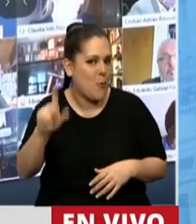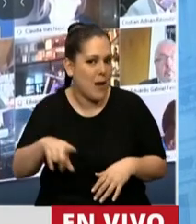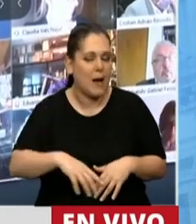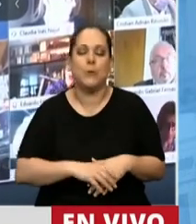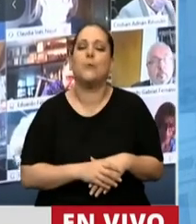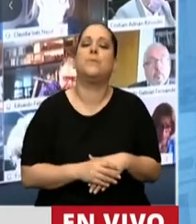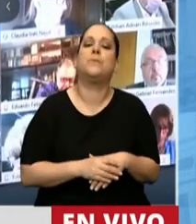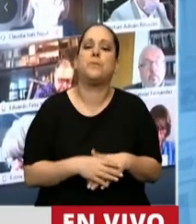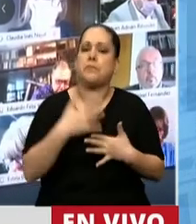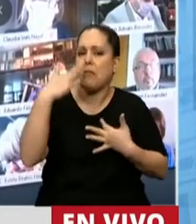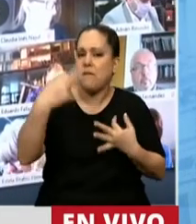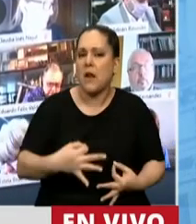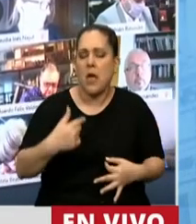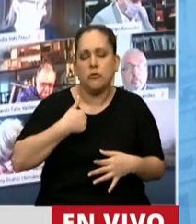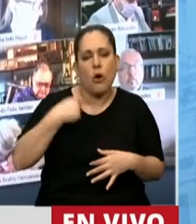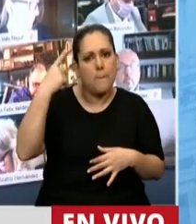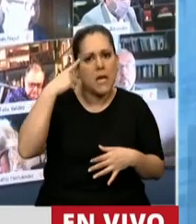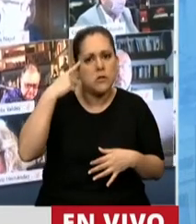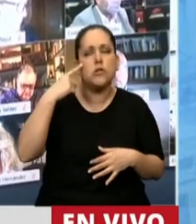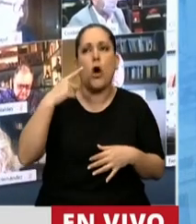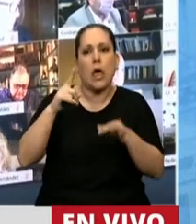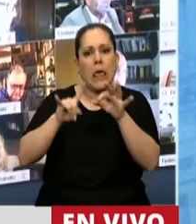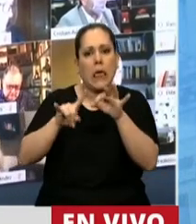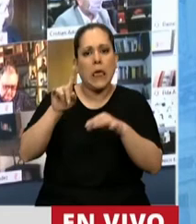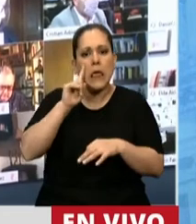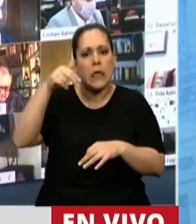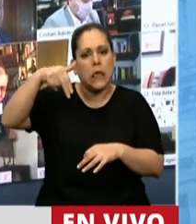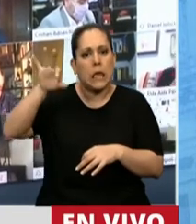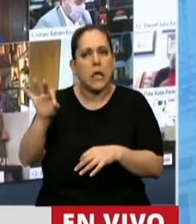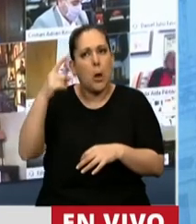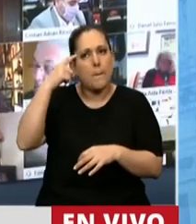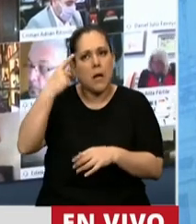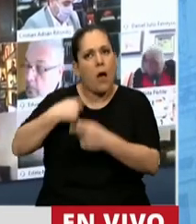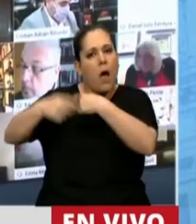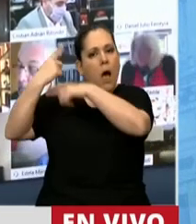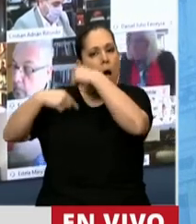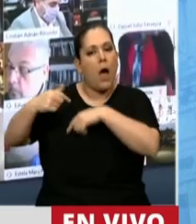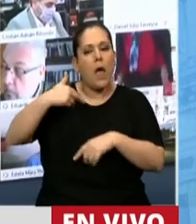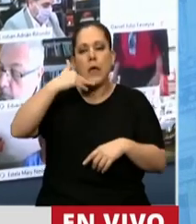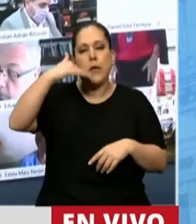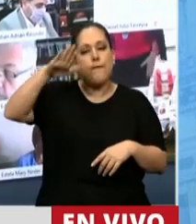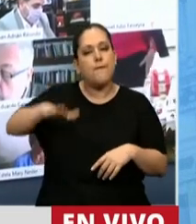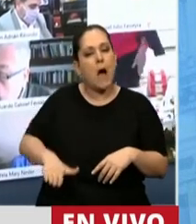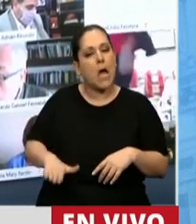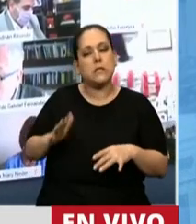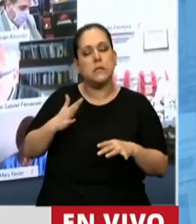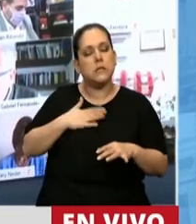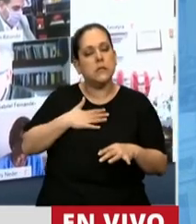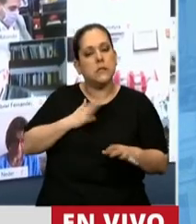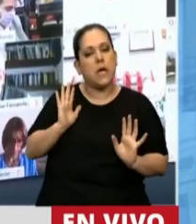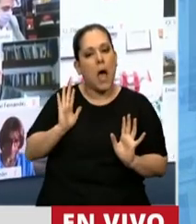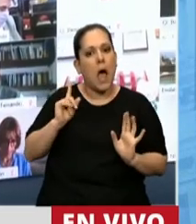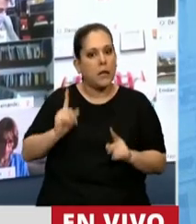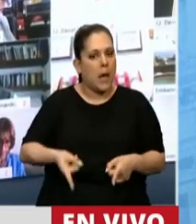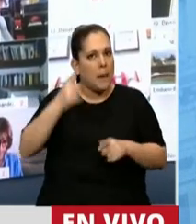Y la verdad que si yo pienso en Quino, pienso en mi infancia, pero también no me deja de venir la imagen